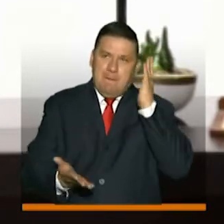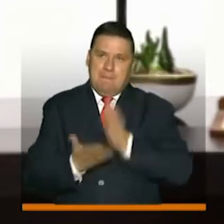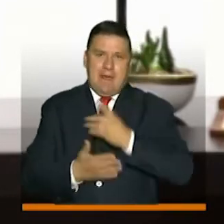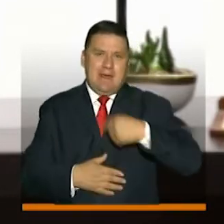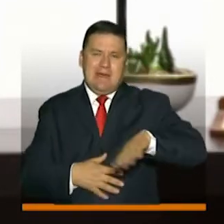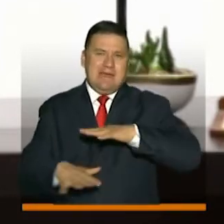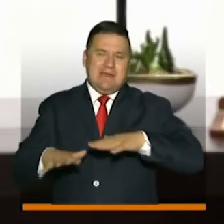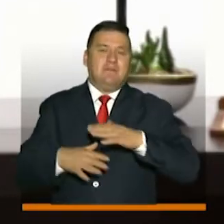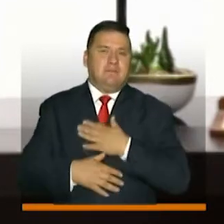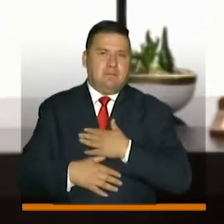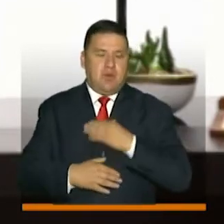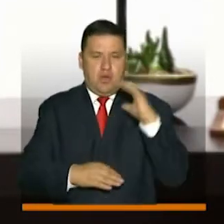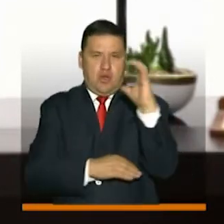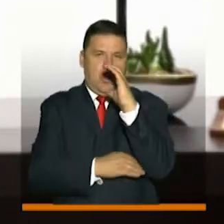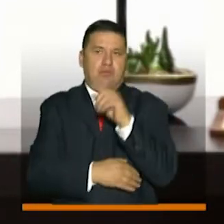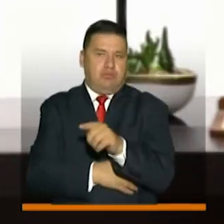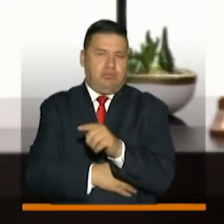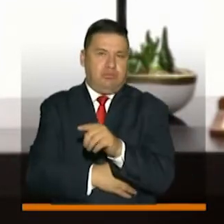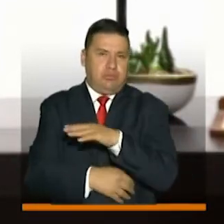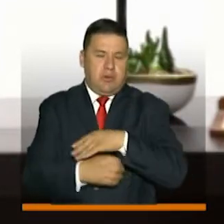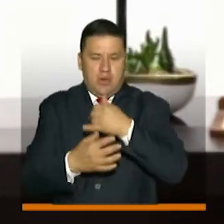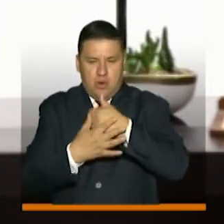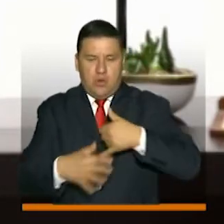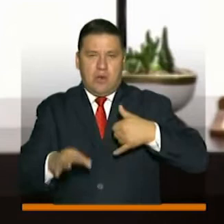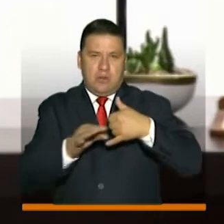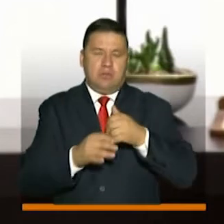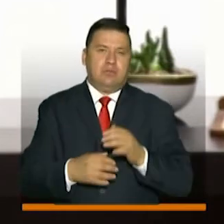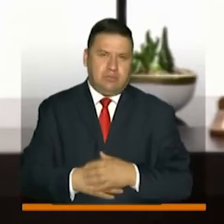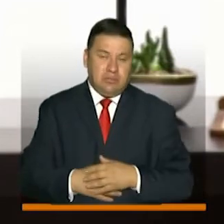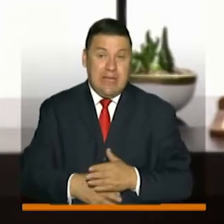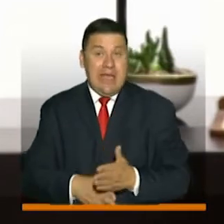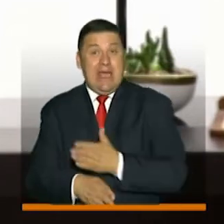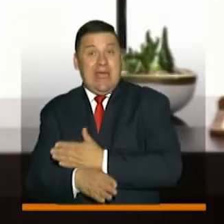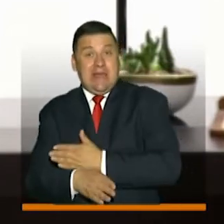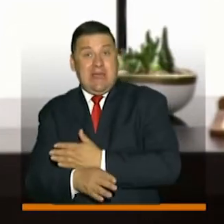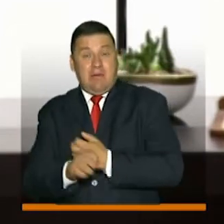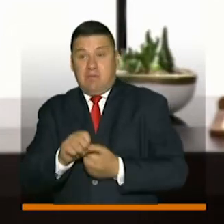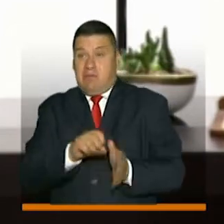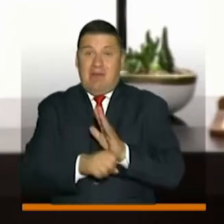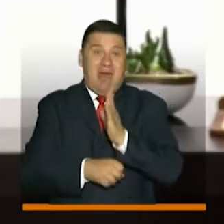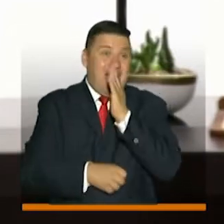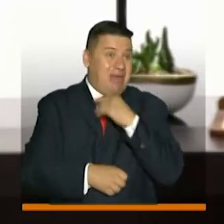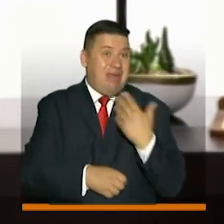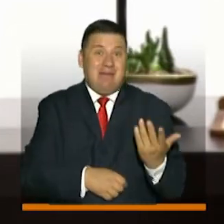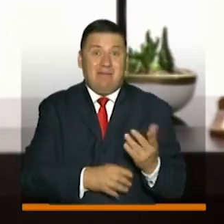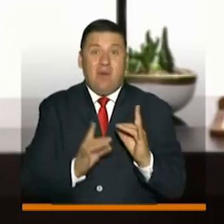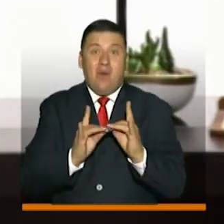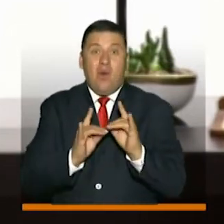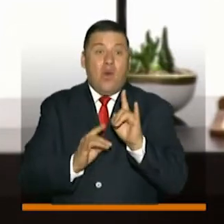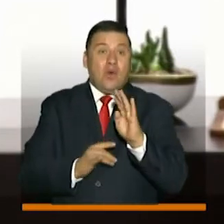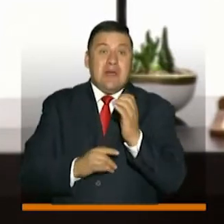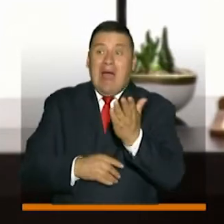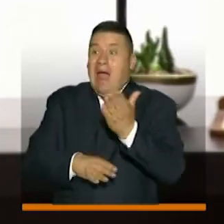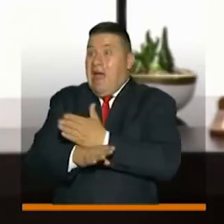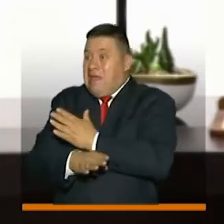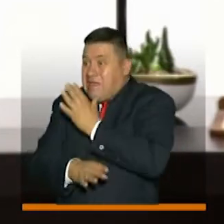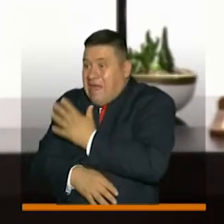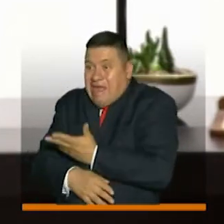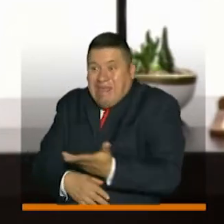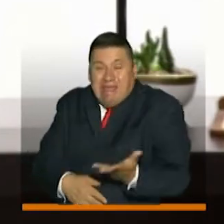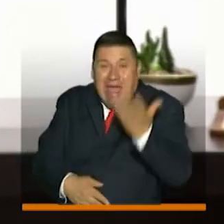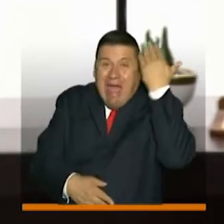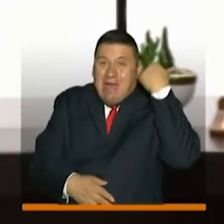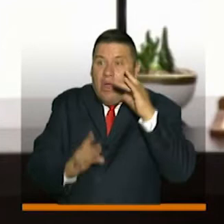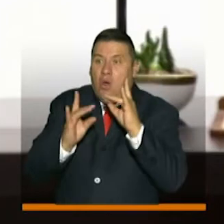para el país y para el Guaviare. Antes de la pandemia no teníamos una cama UCI, señor presidente, no